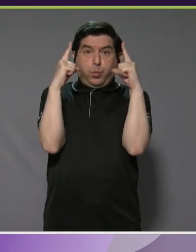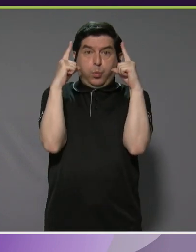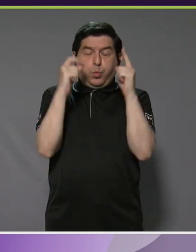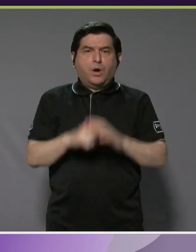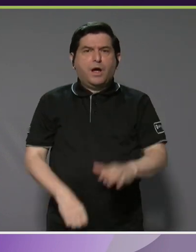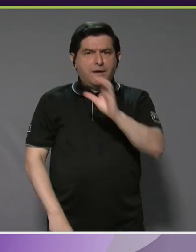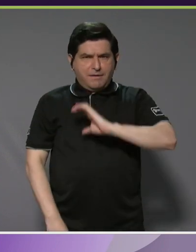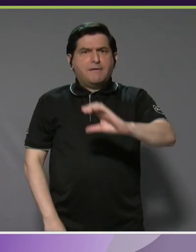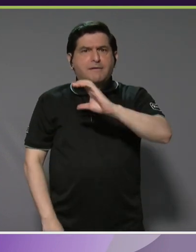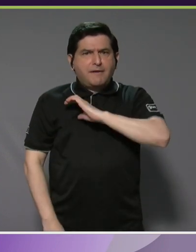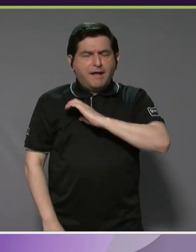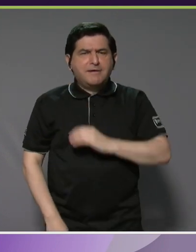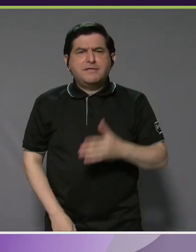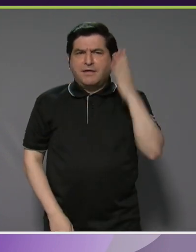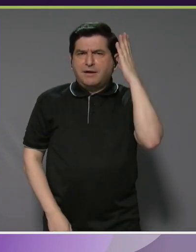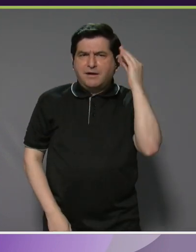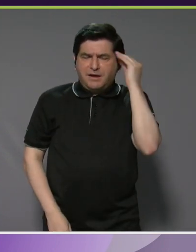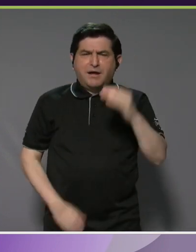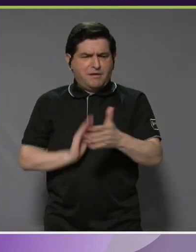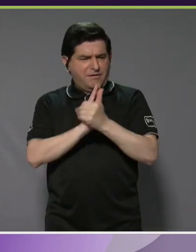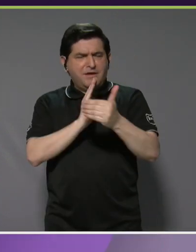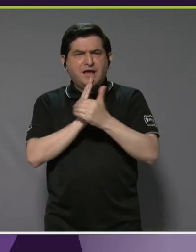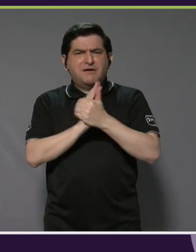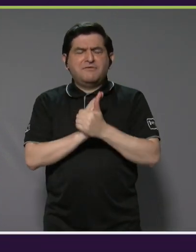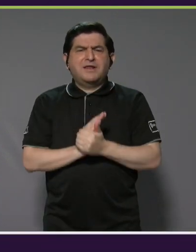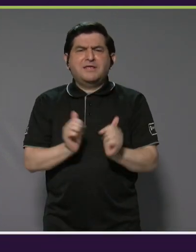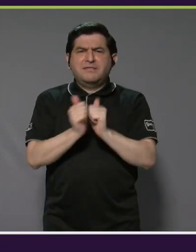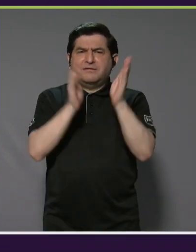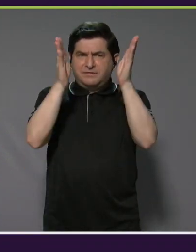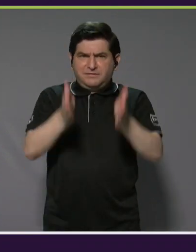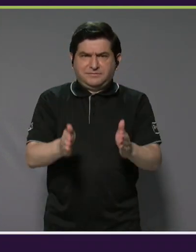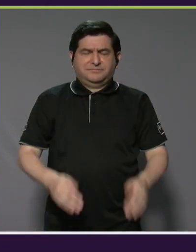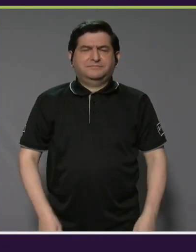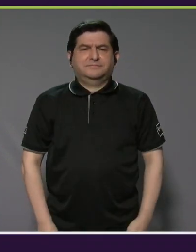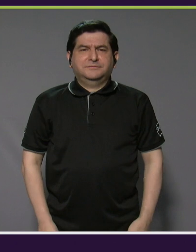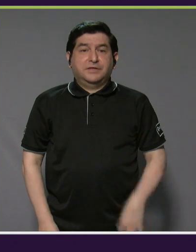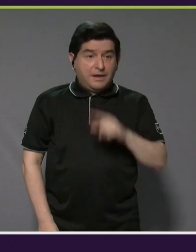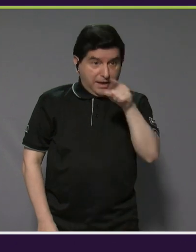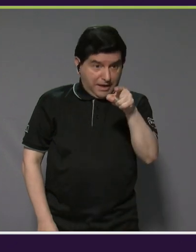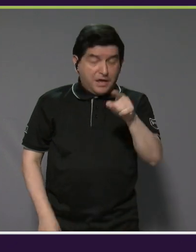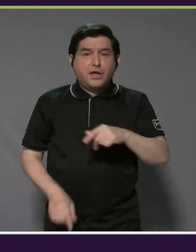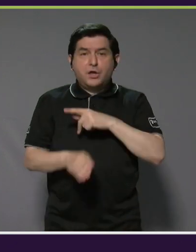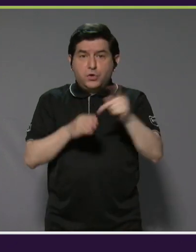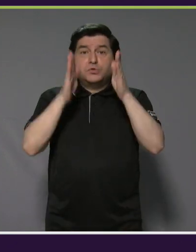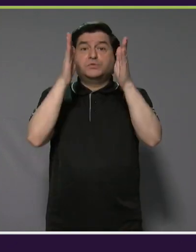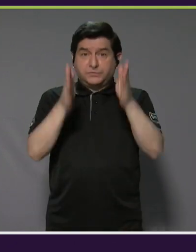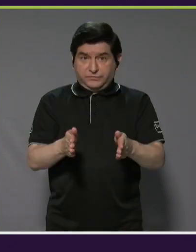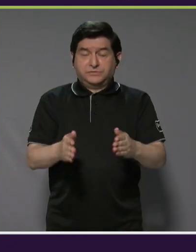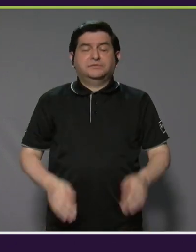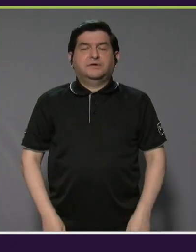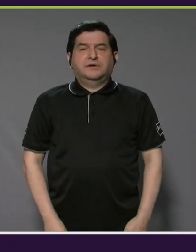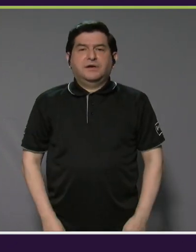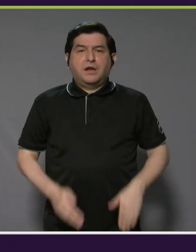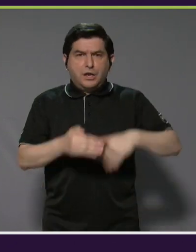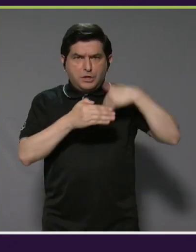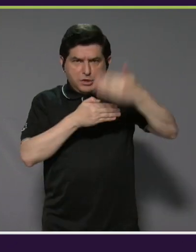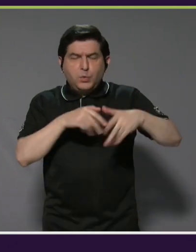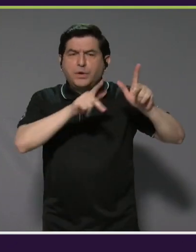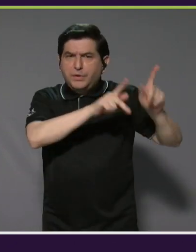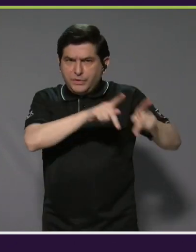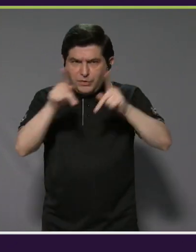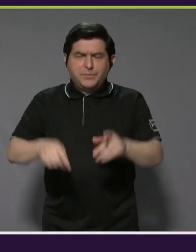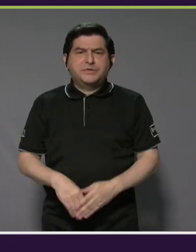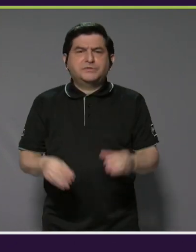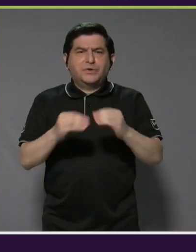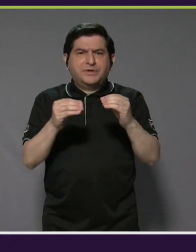por la calidad, la experiencia y las habilidades de nuestros atletas. Porque ellos son atletas profesionales. Luego estas personas